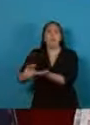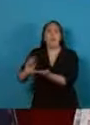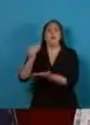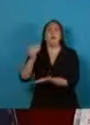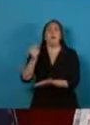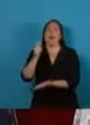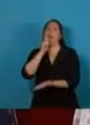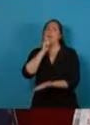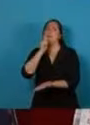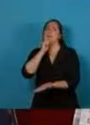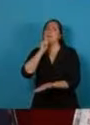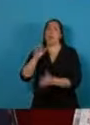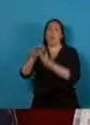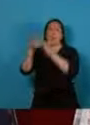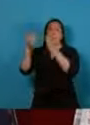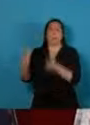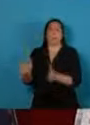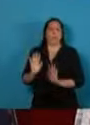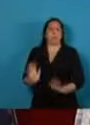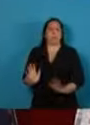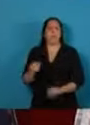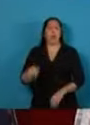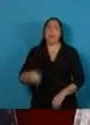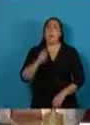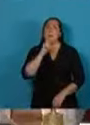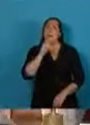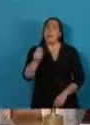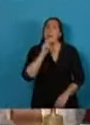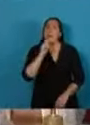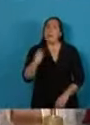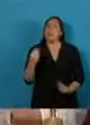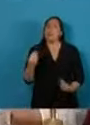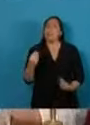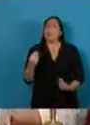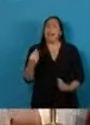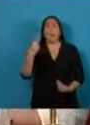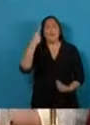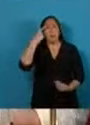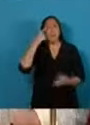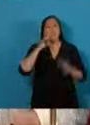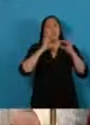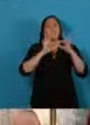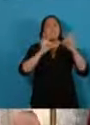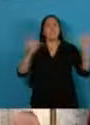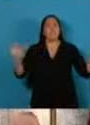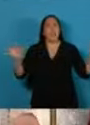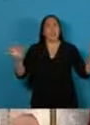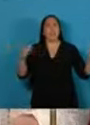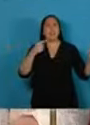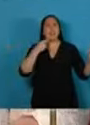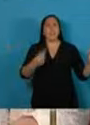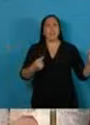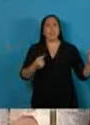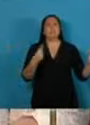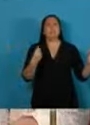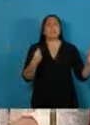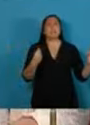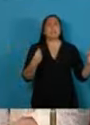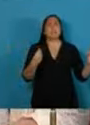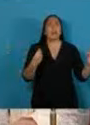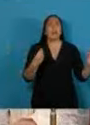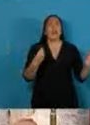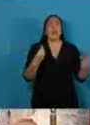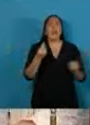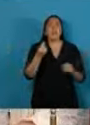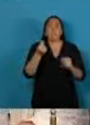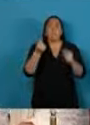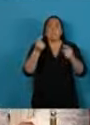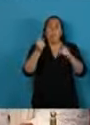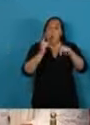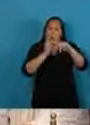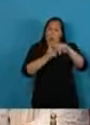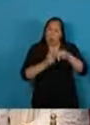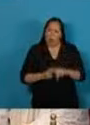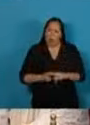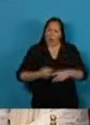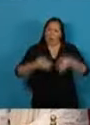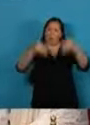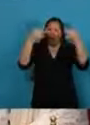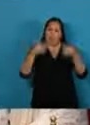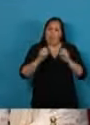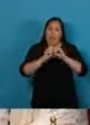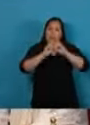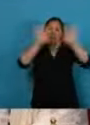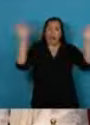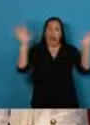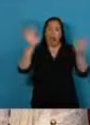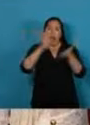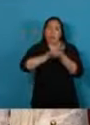periodistas más que nunca tiene sentido aquella frase que dice que las cuentas claras conservan la mitad